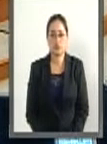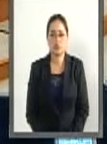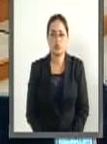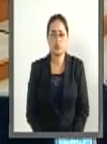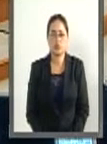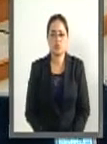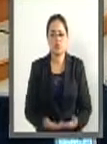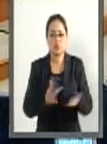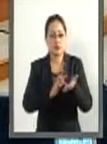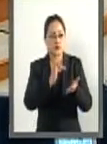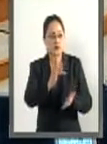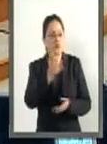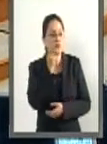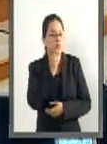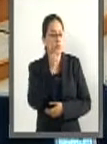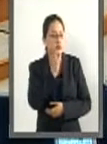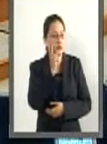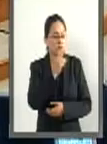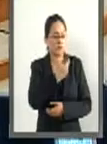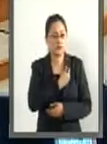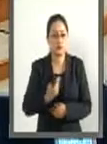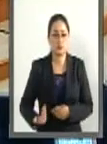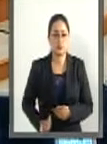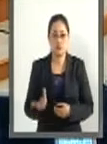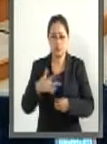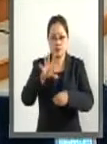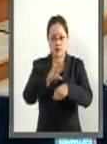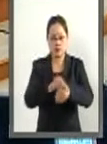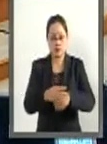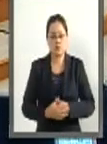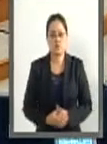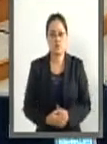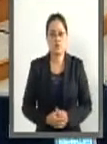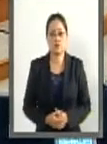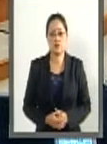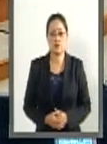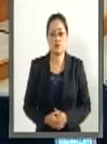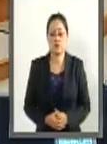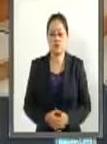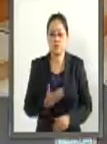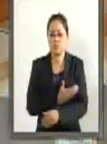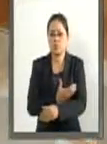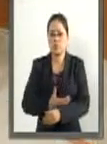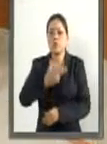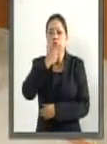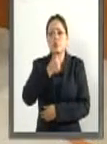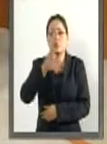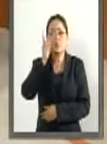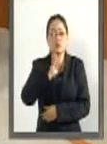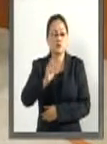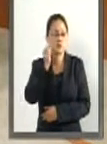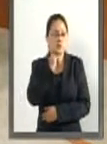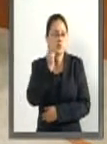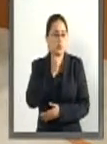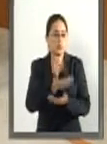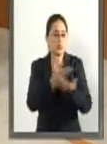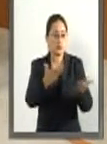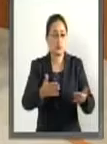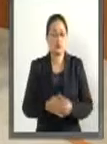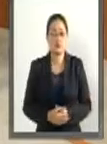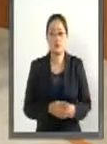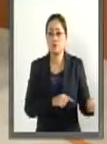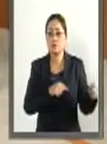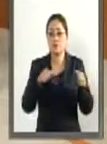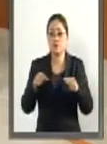Muchas gracias senadora presidenta, con su venia, compañeras y compañeros senadores. Vengo a